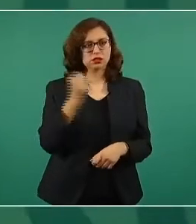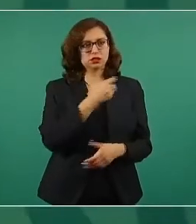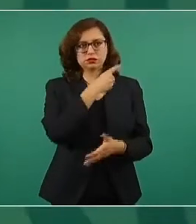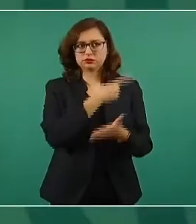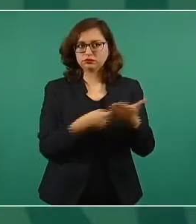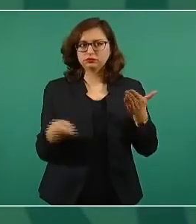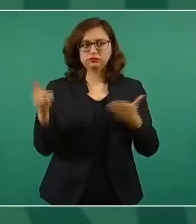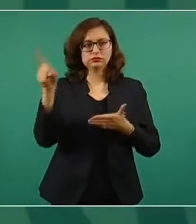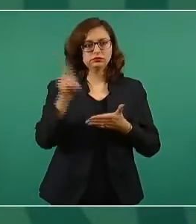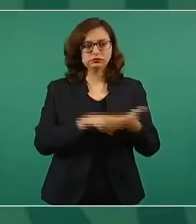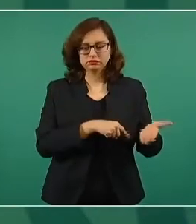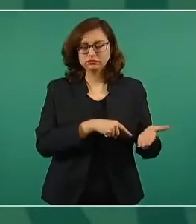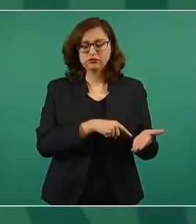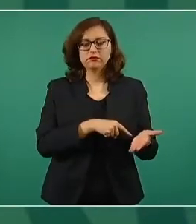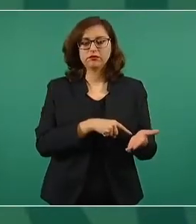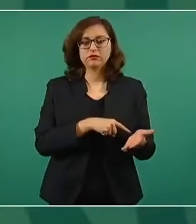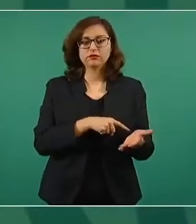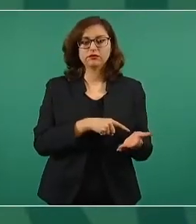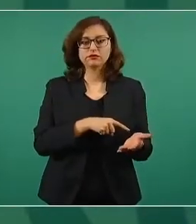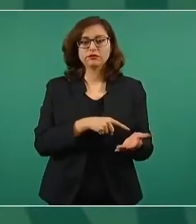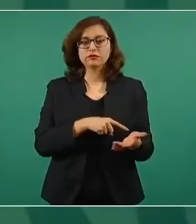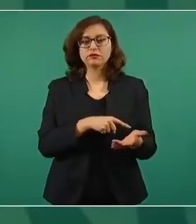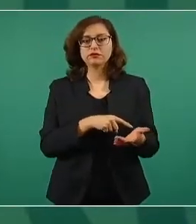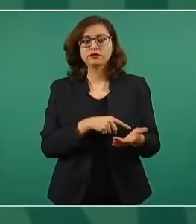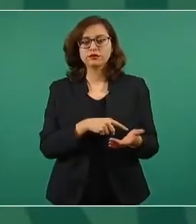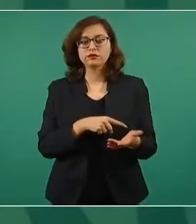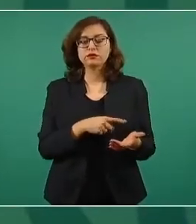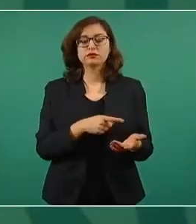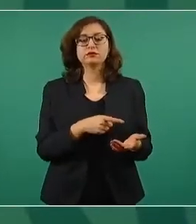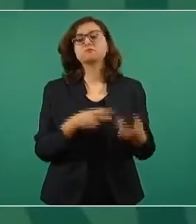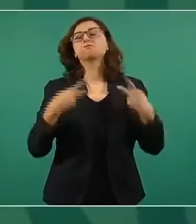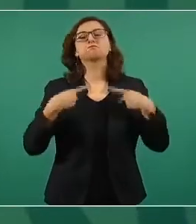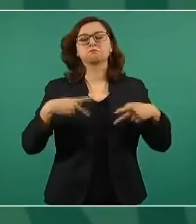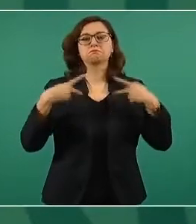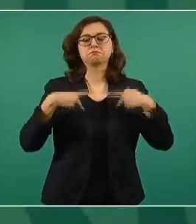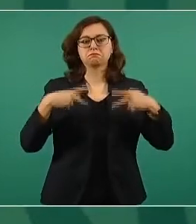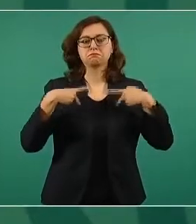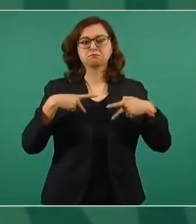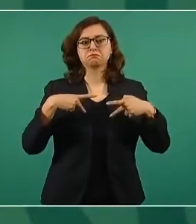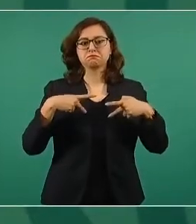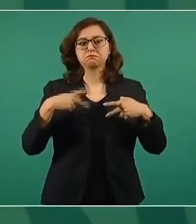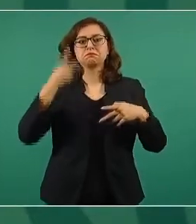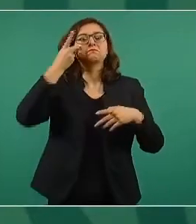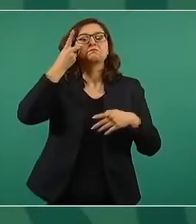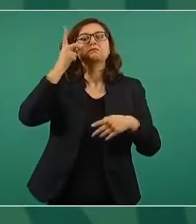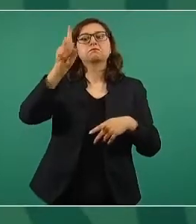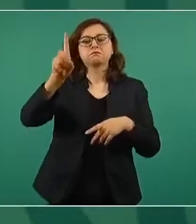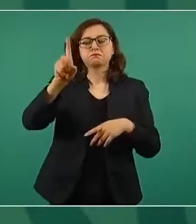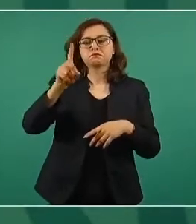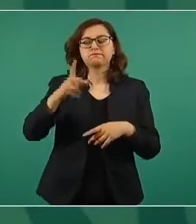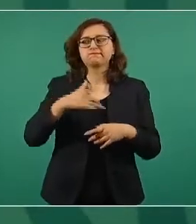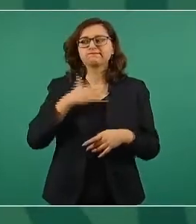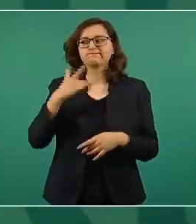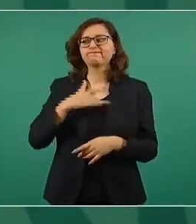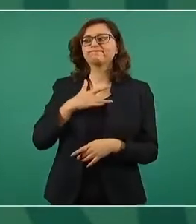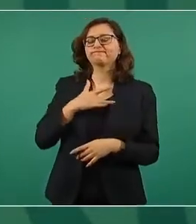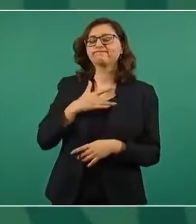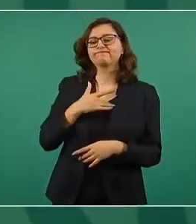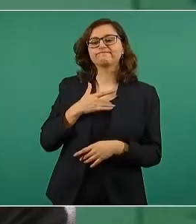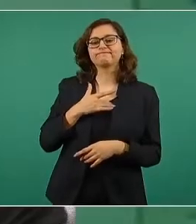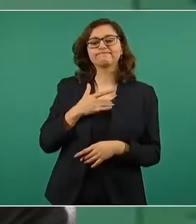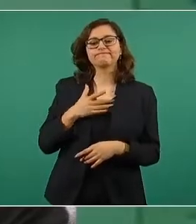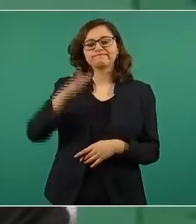y los empresarios fueron muy comprensivos,